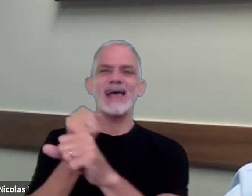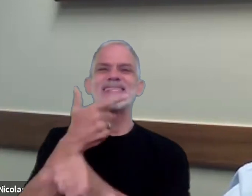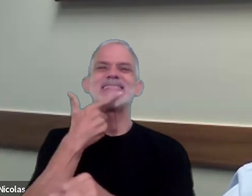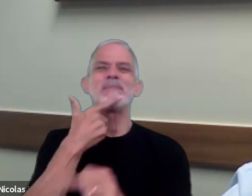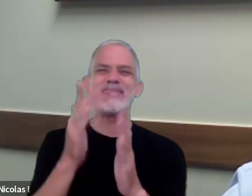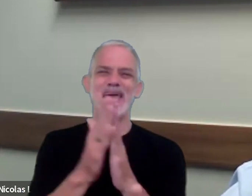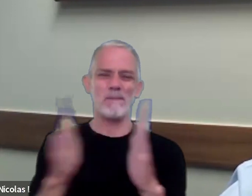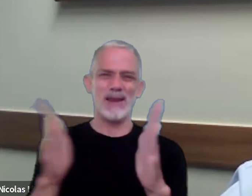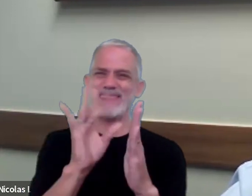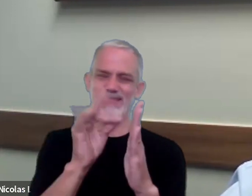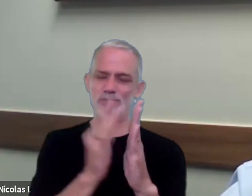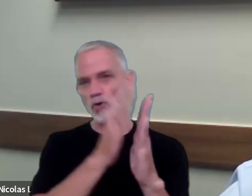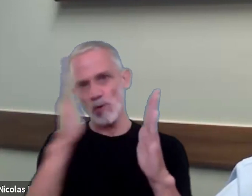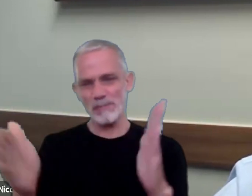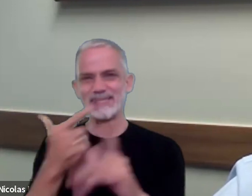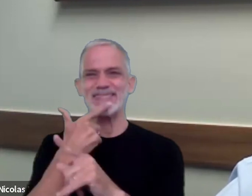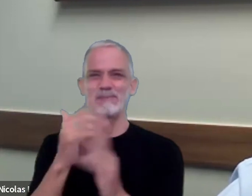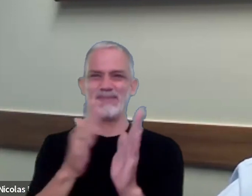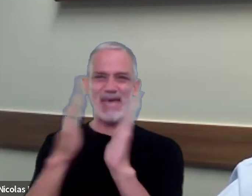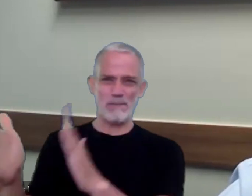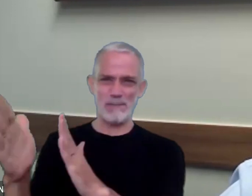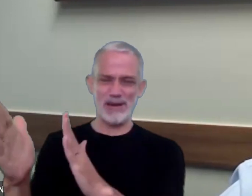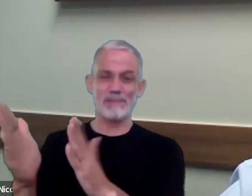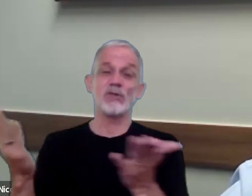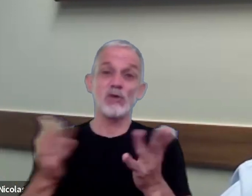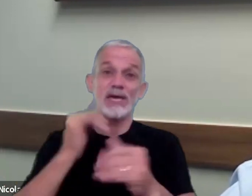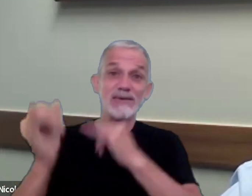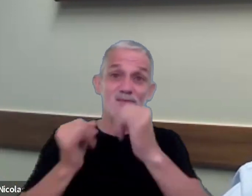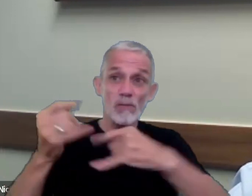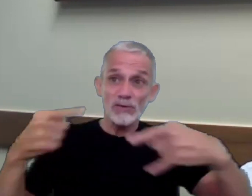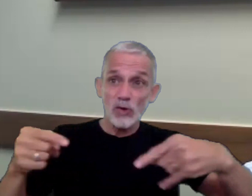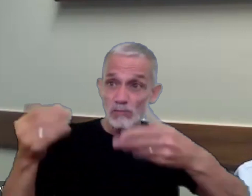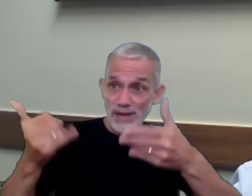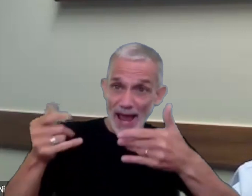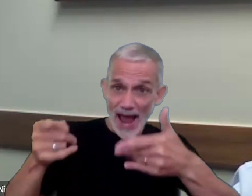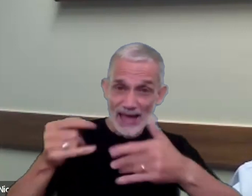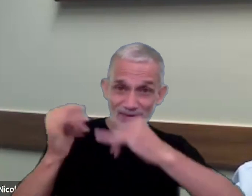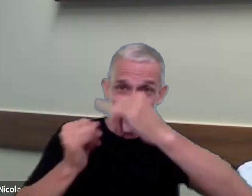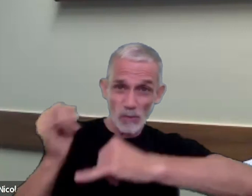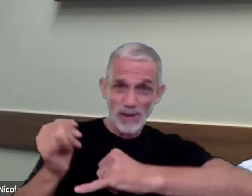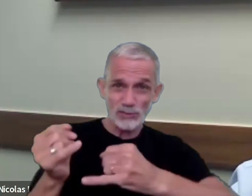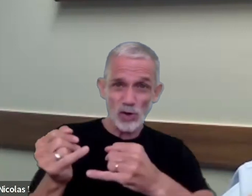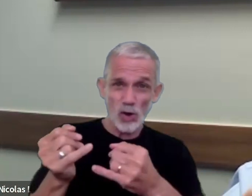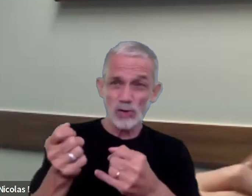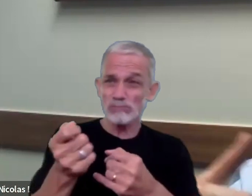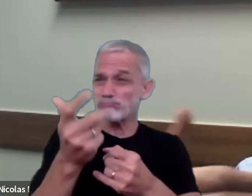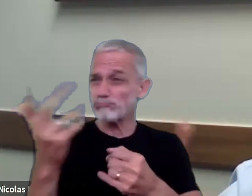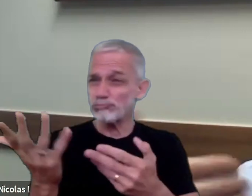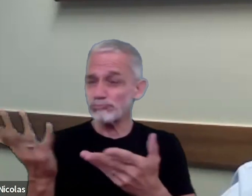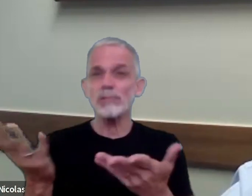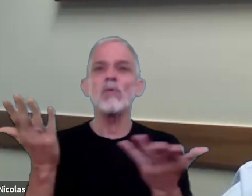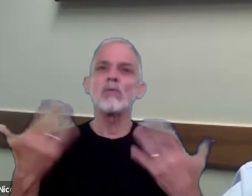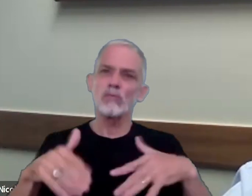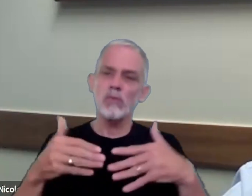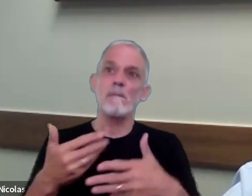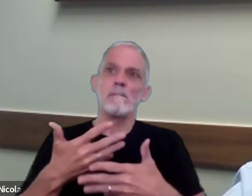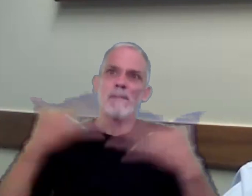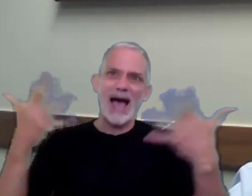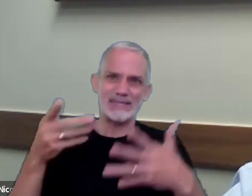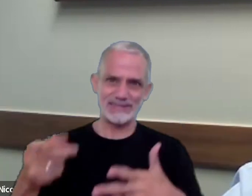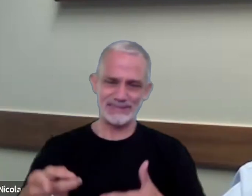¿sí? con lo cual la información disponible fue mucha mayor